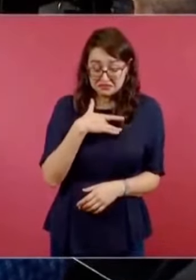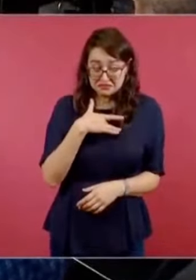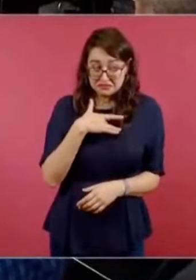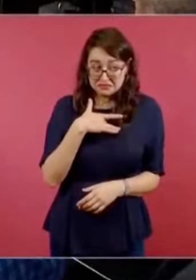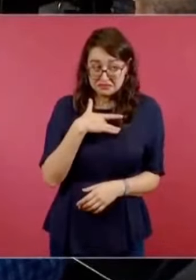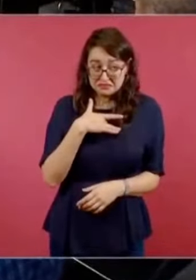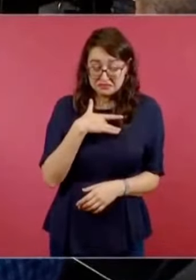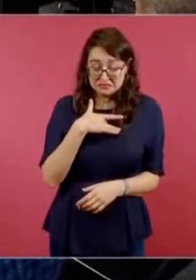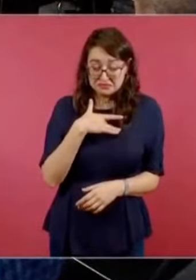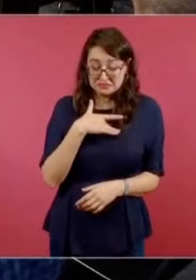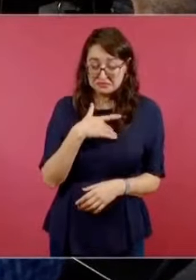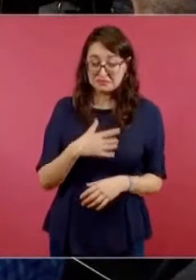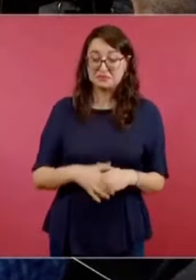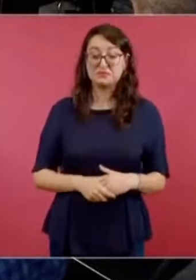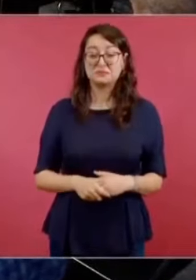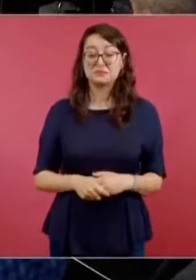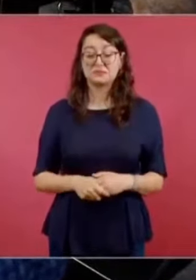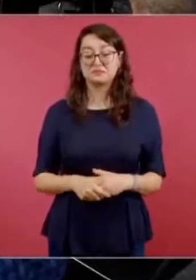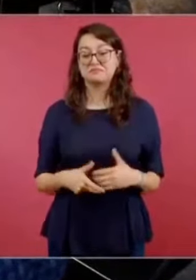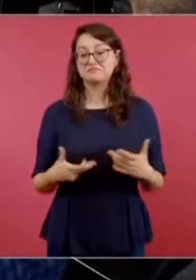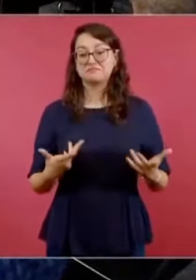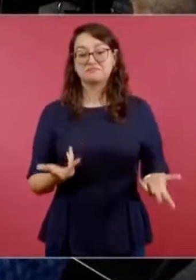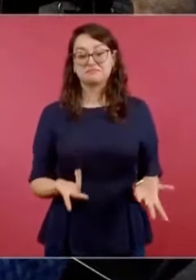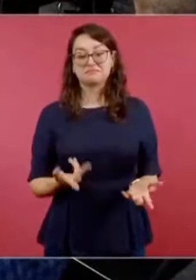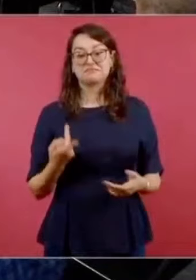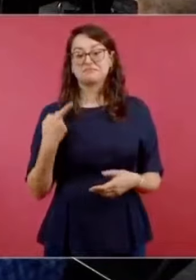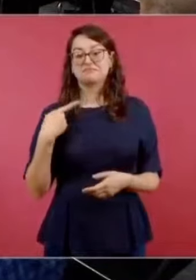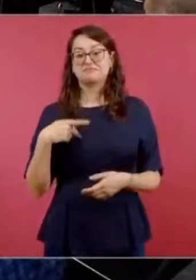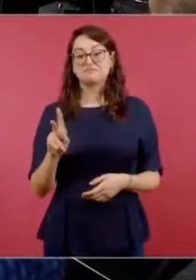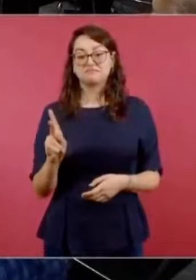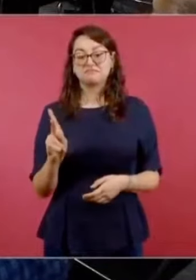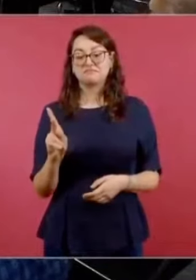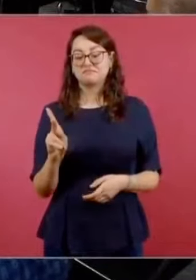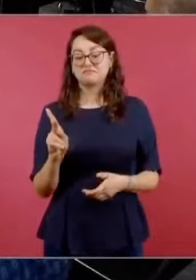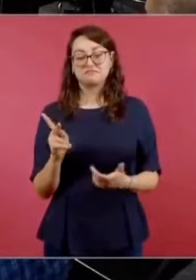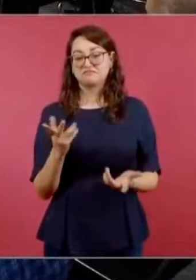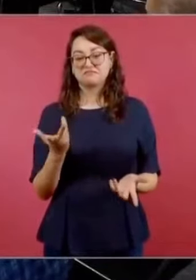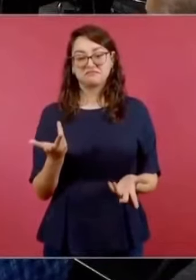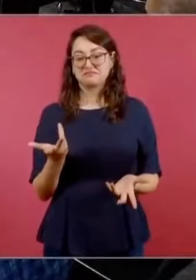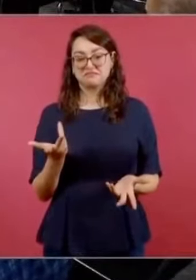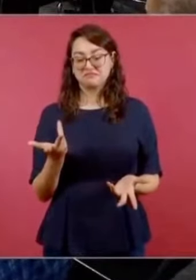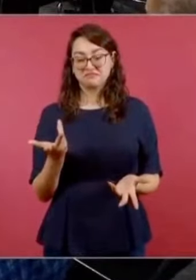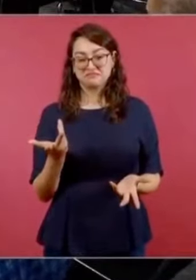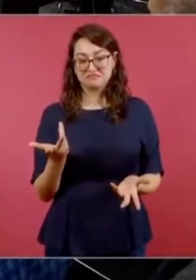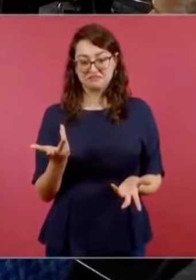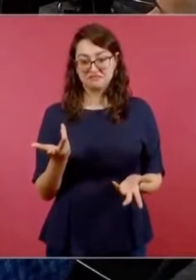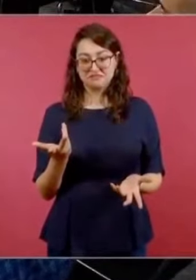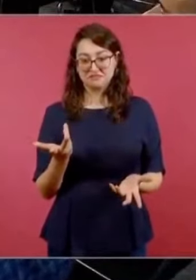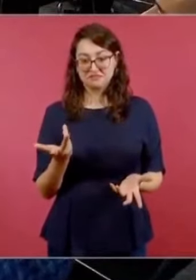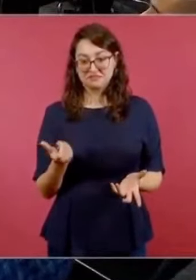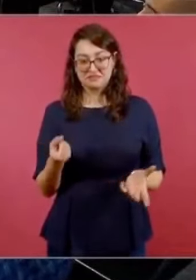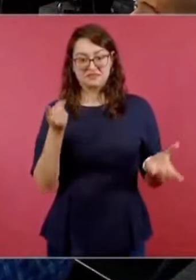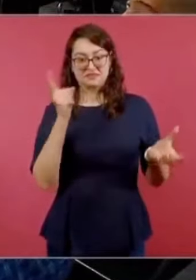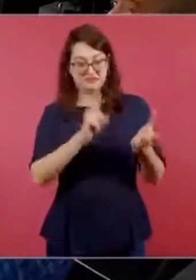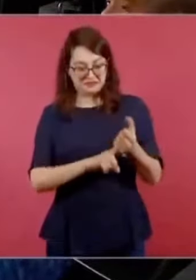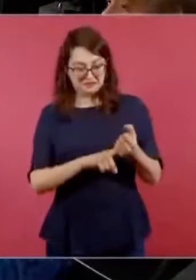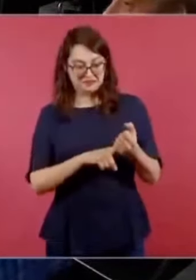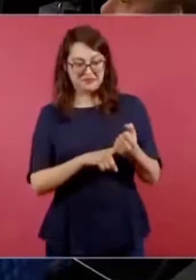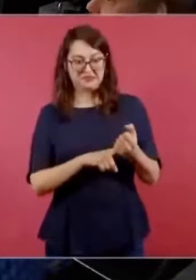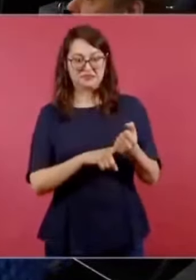Y todos los que participan de asesores